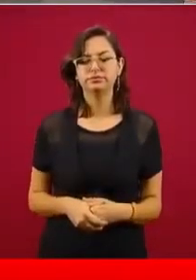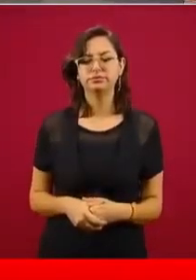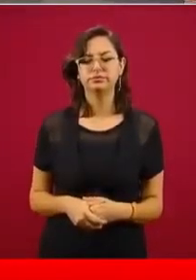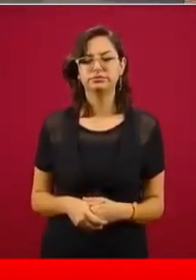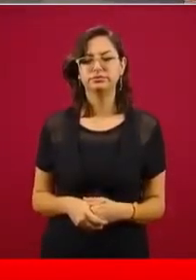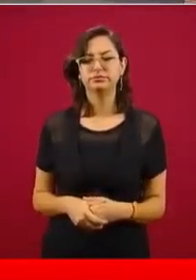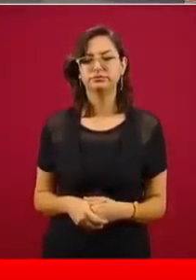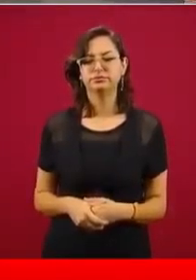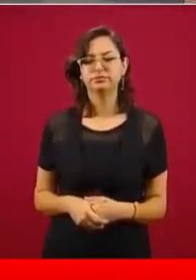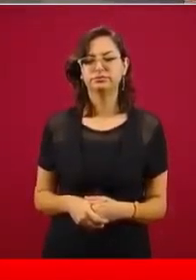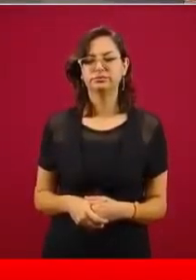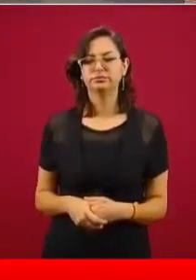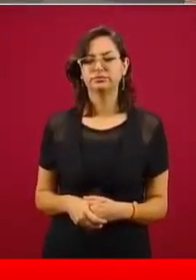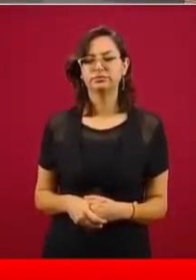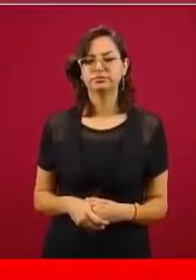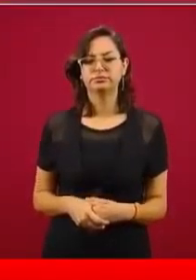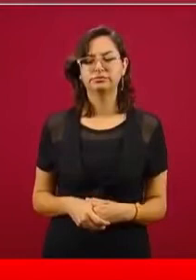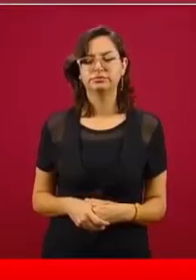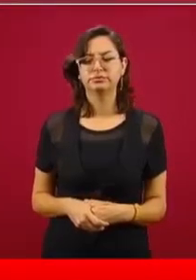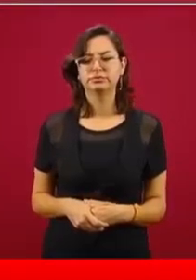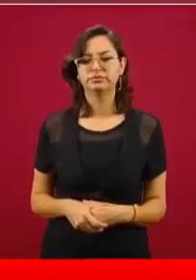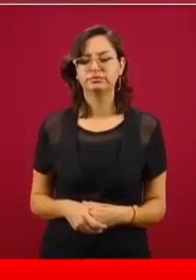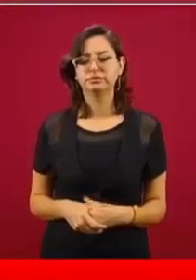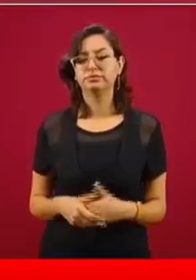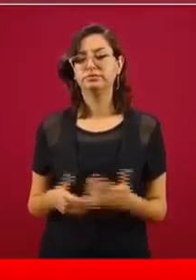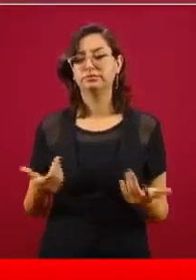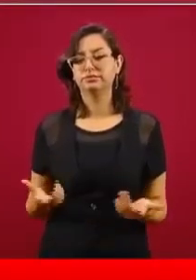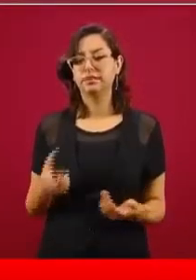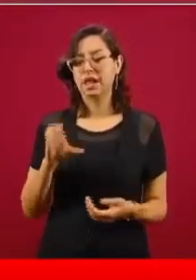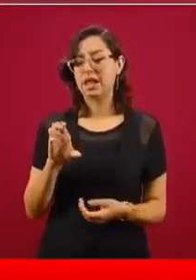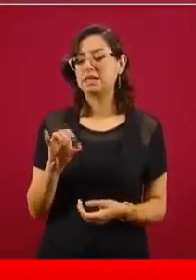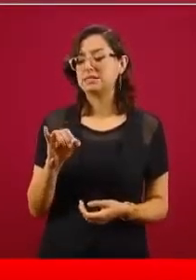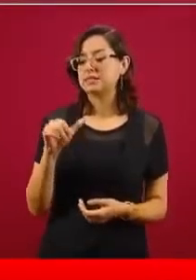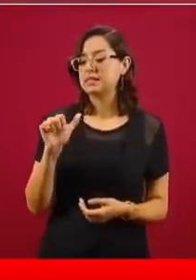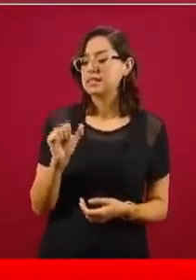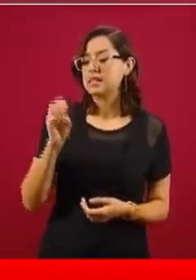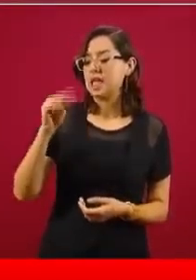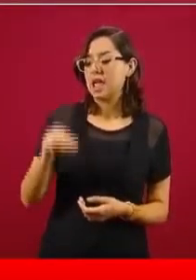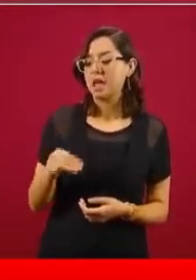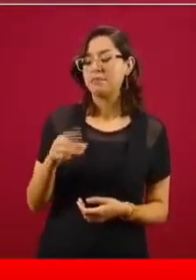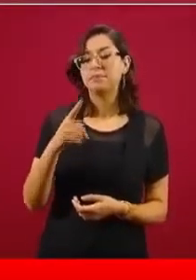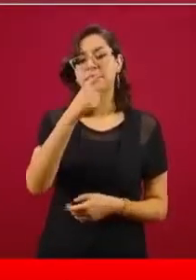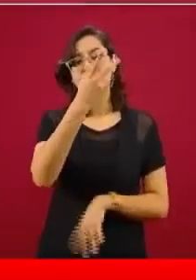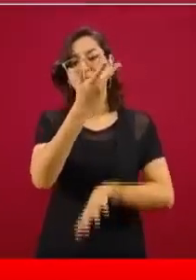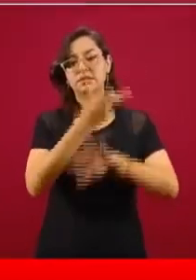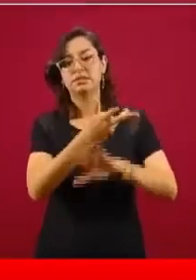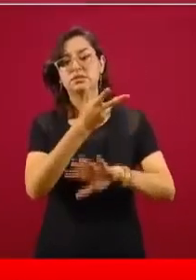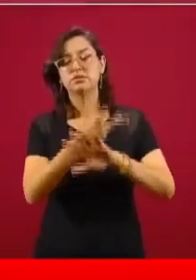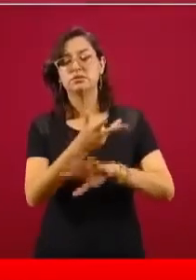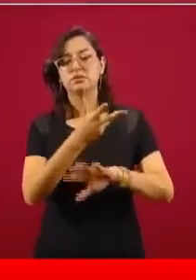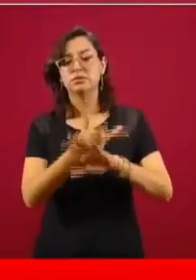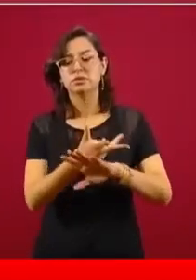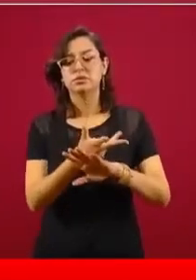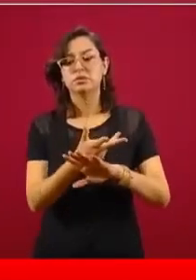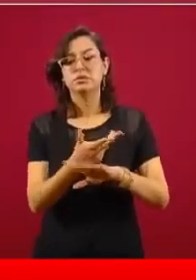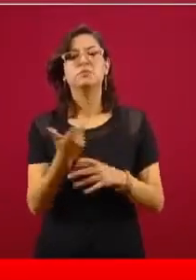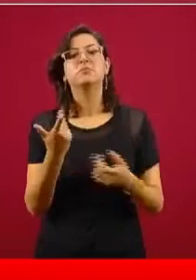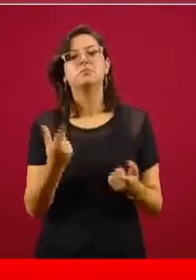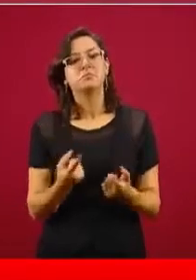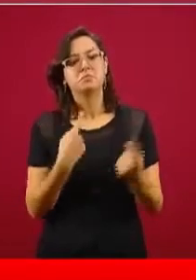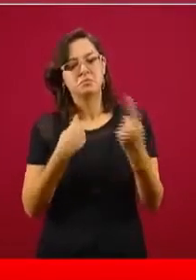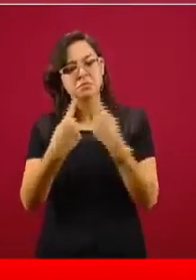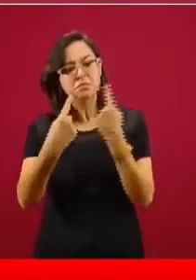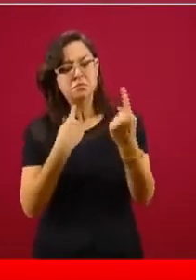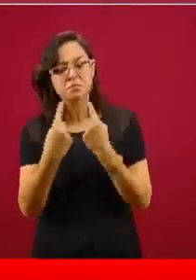En lo que hace a la red consular, en particular en los Estados Unidos, que también fue motivo hace ocho días de preguntas de ustedes. ¿Qué es que se ha trabajado?